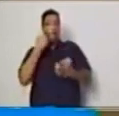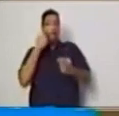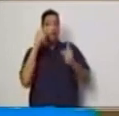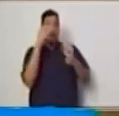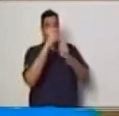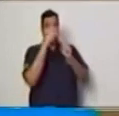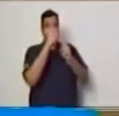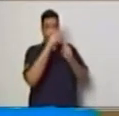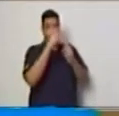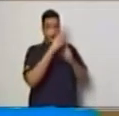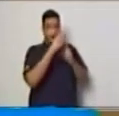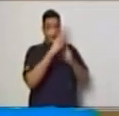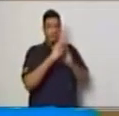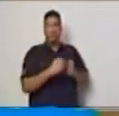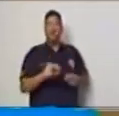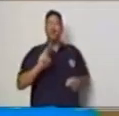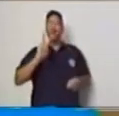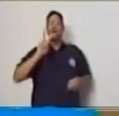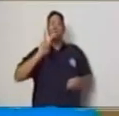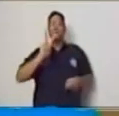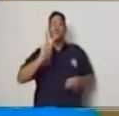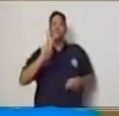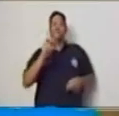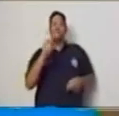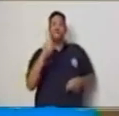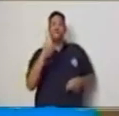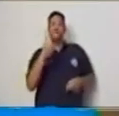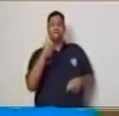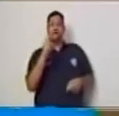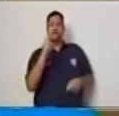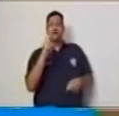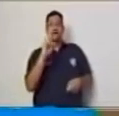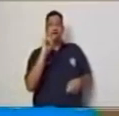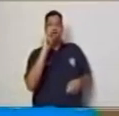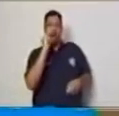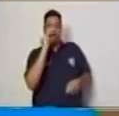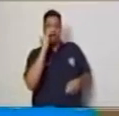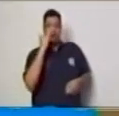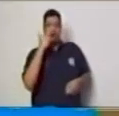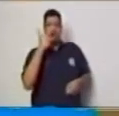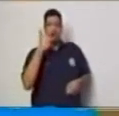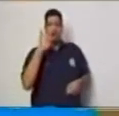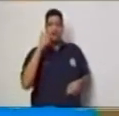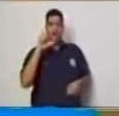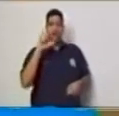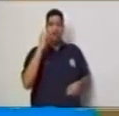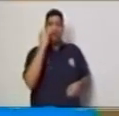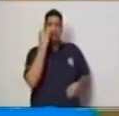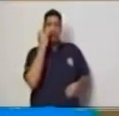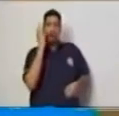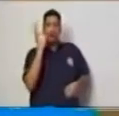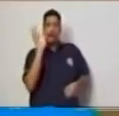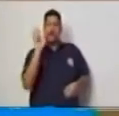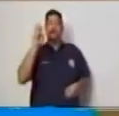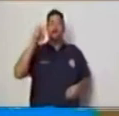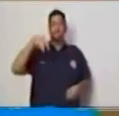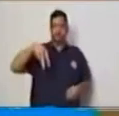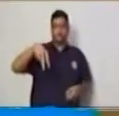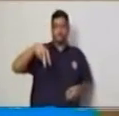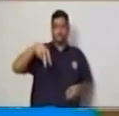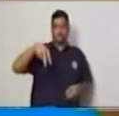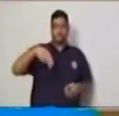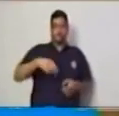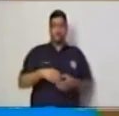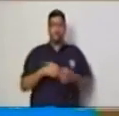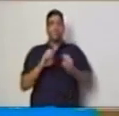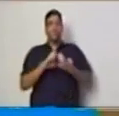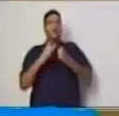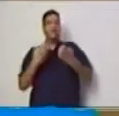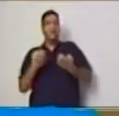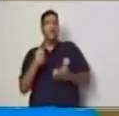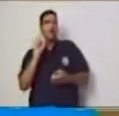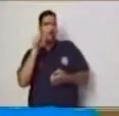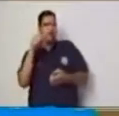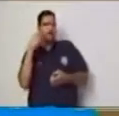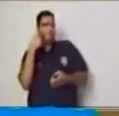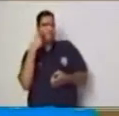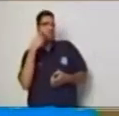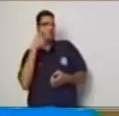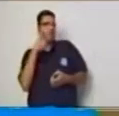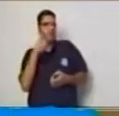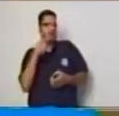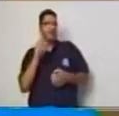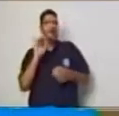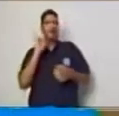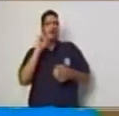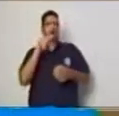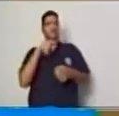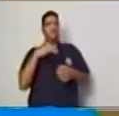variación, para que podamos comprender que esa variación hace referencia a la variable dependiente.